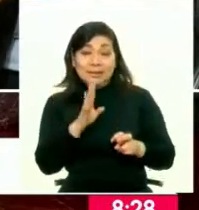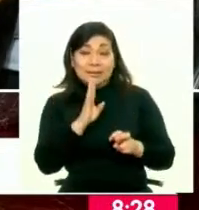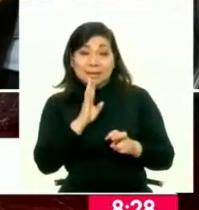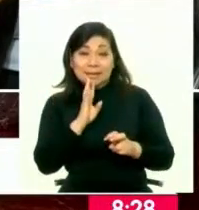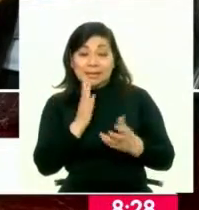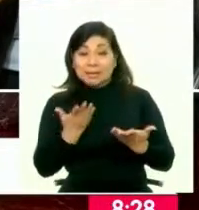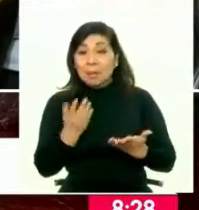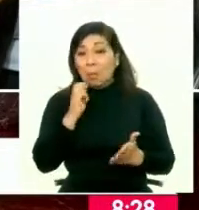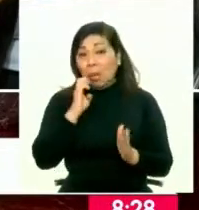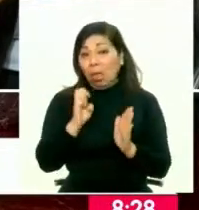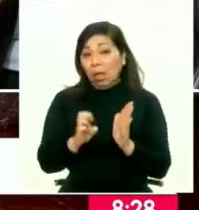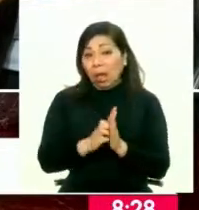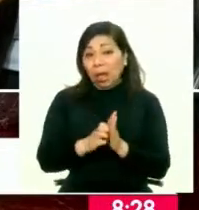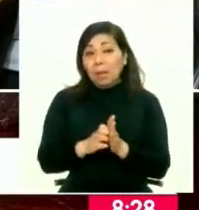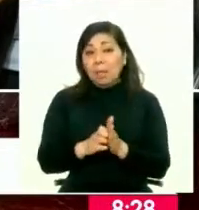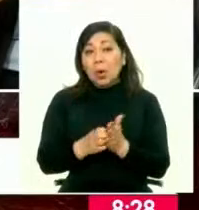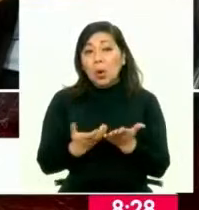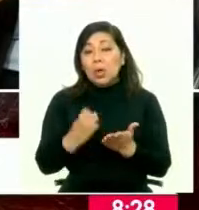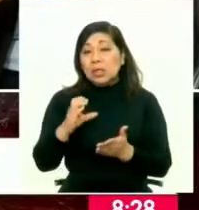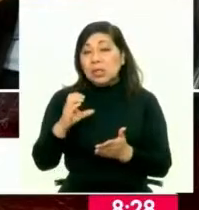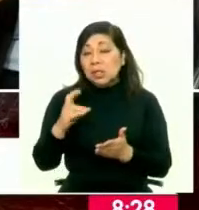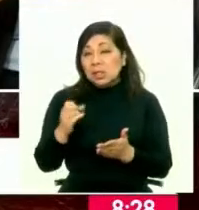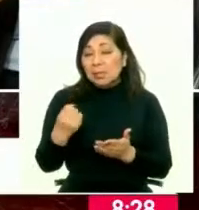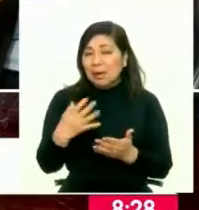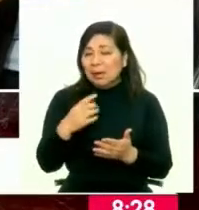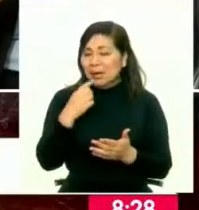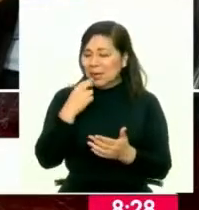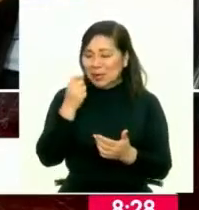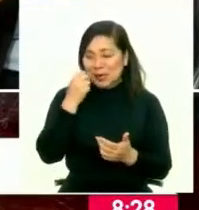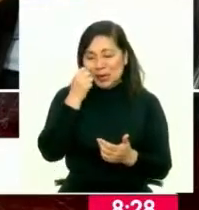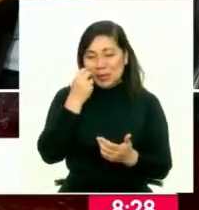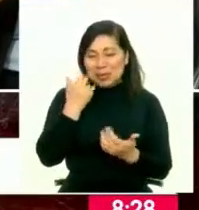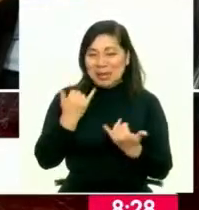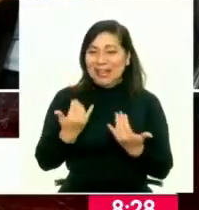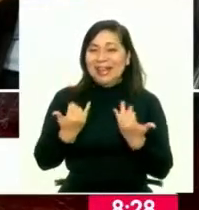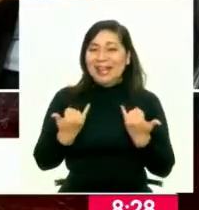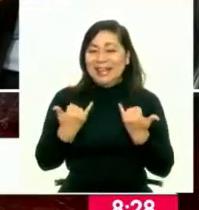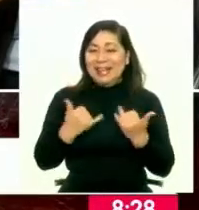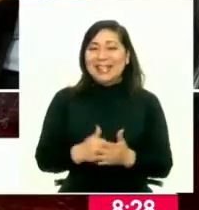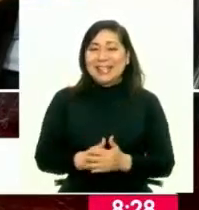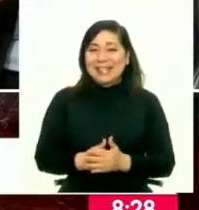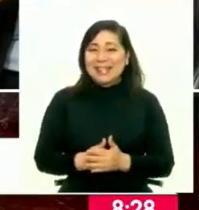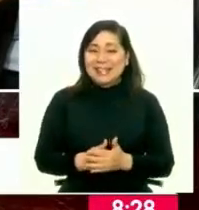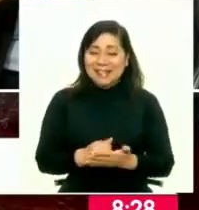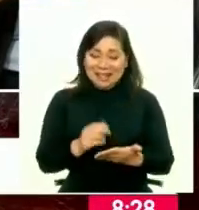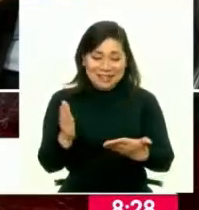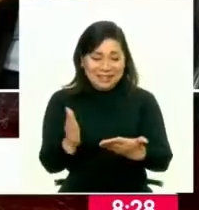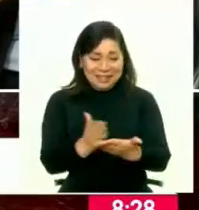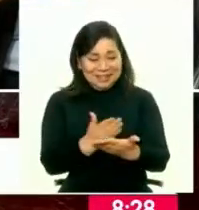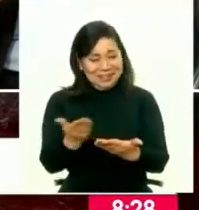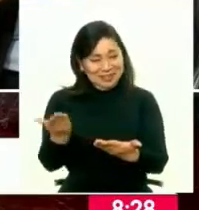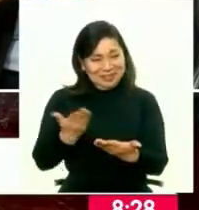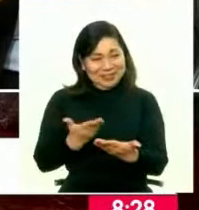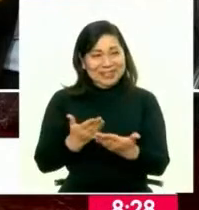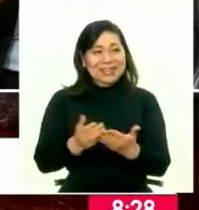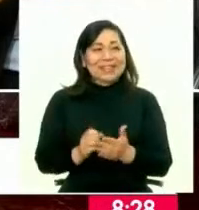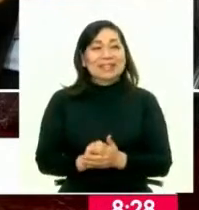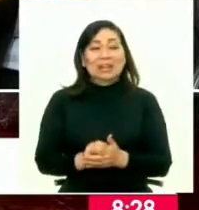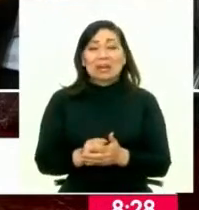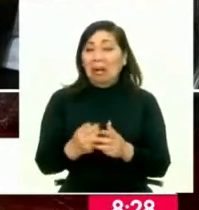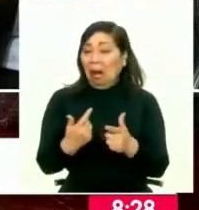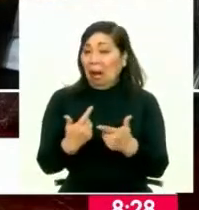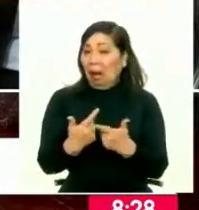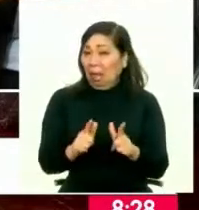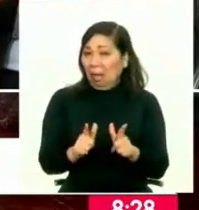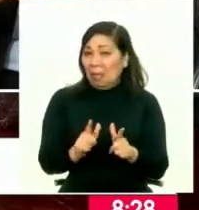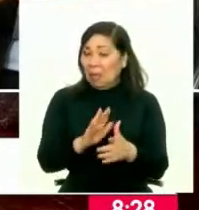refiere, por ejemplo, el registro civil. Y algo que me ha llamado la atención también de este interesante documento que va a ser de libre acceso, es de